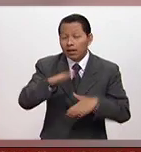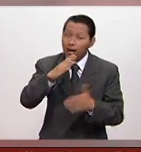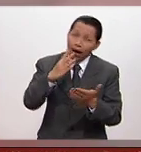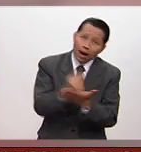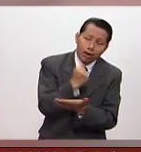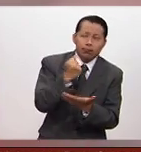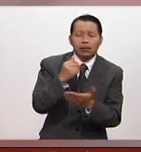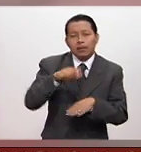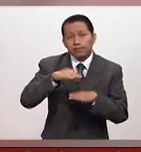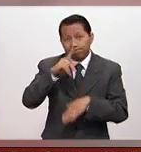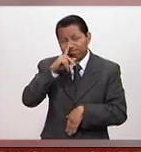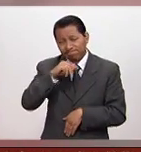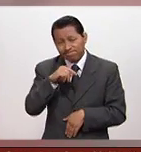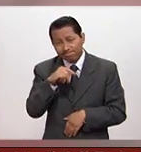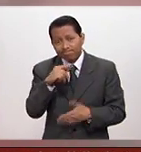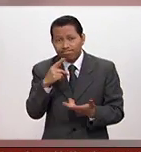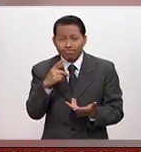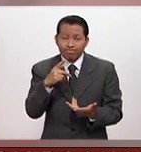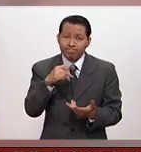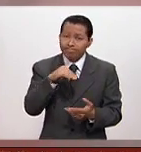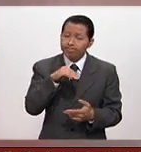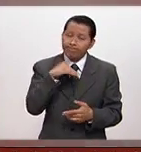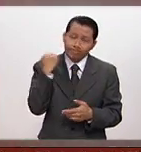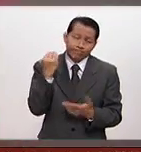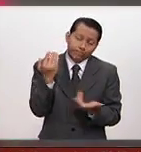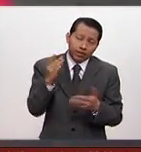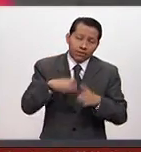así se va una medalla.